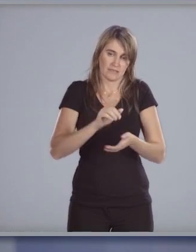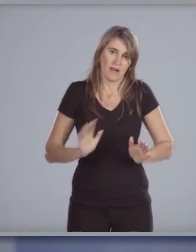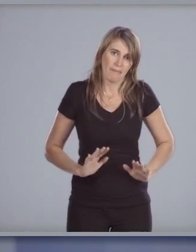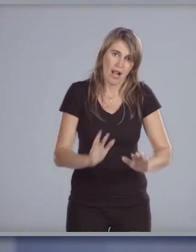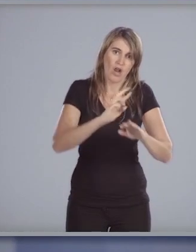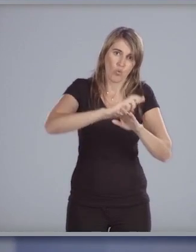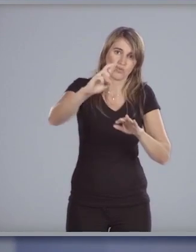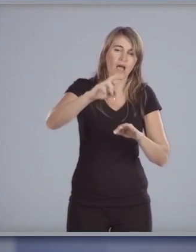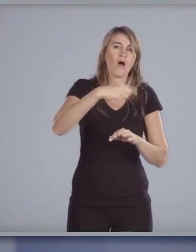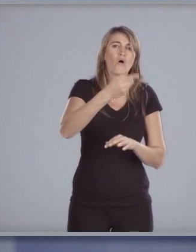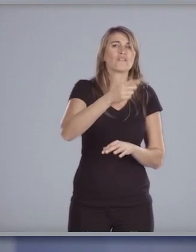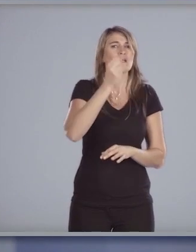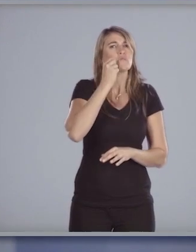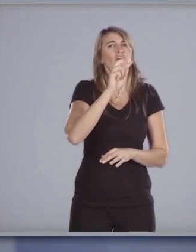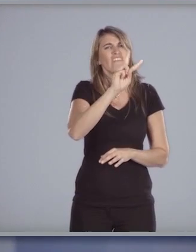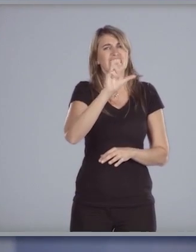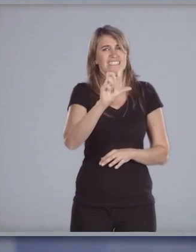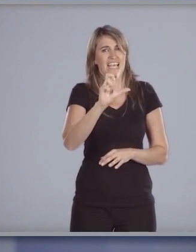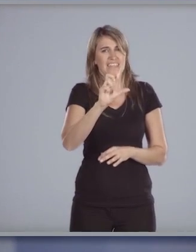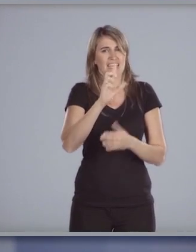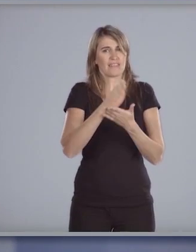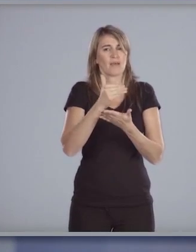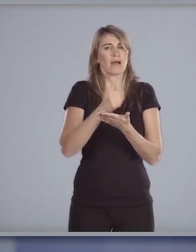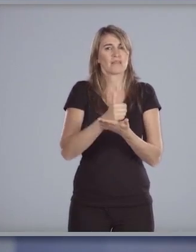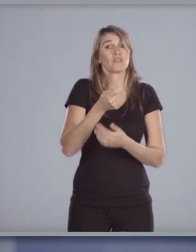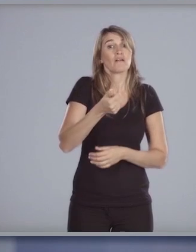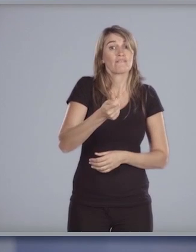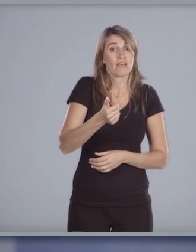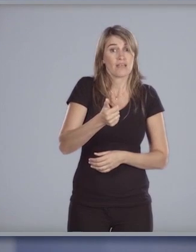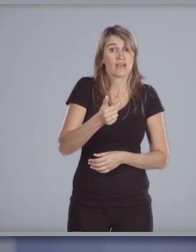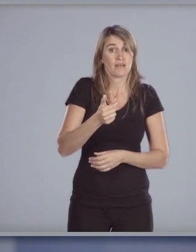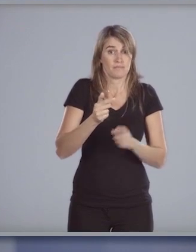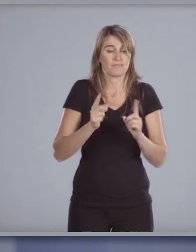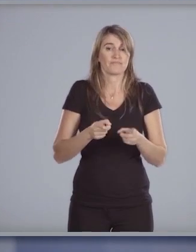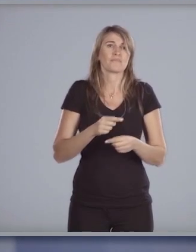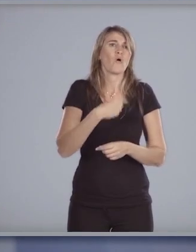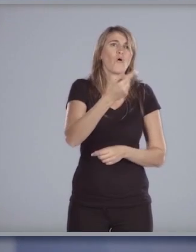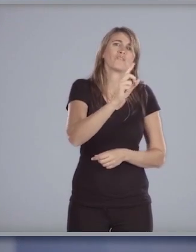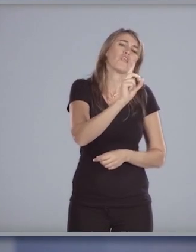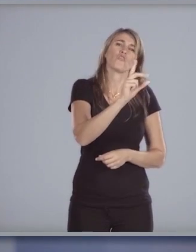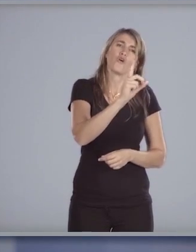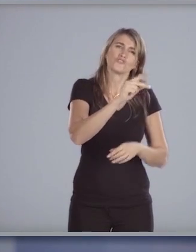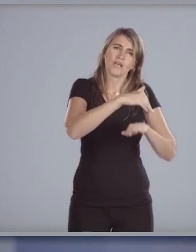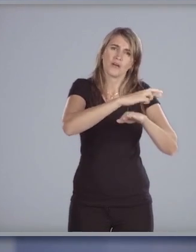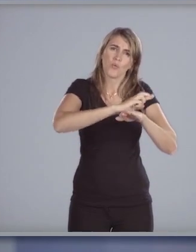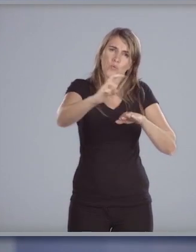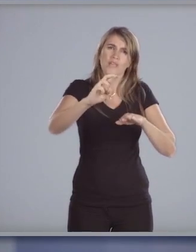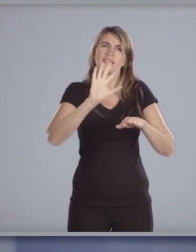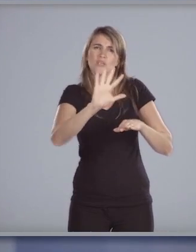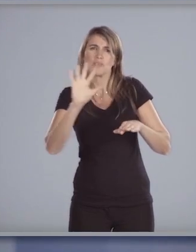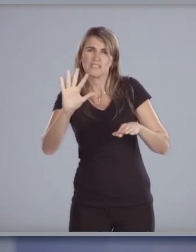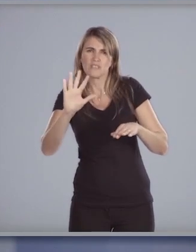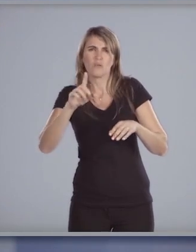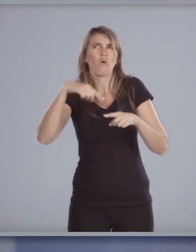la ruta 27 en el departamento de ribera la 12 y 55